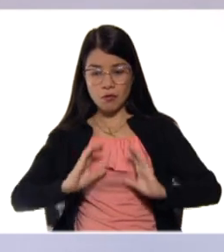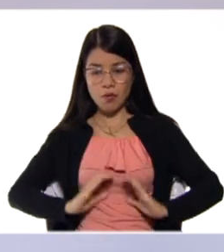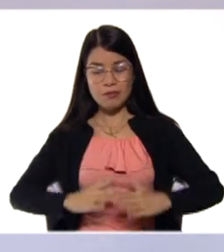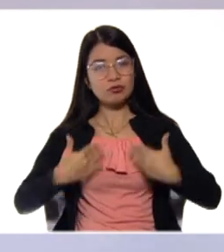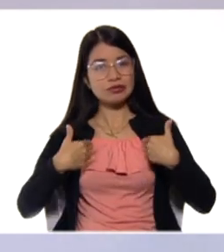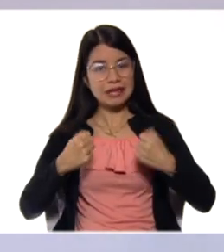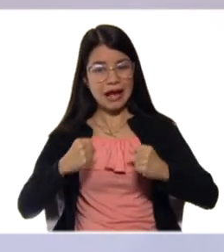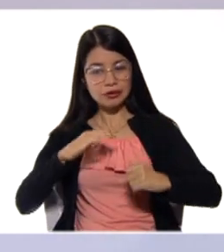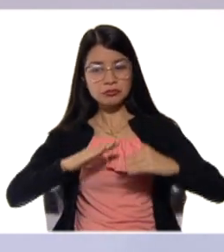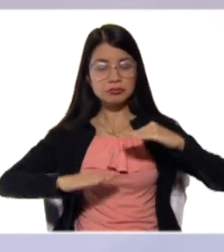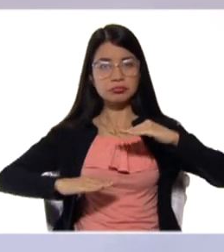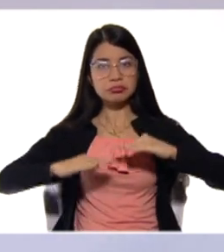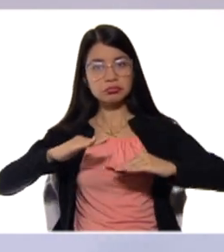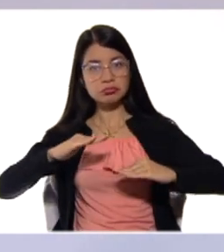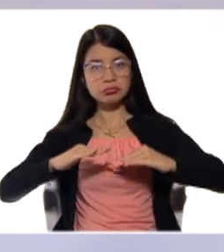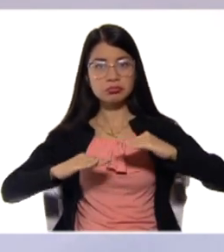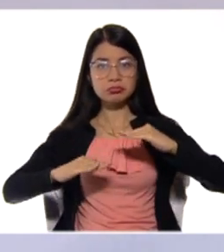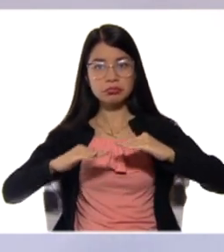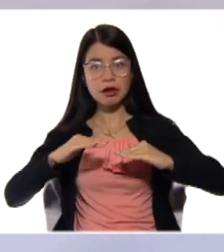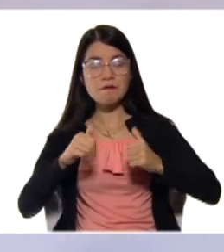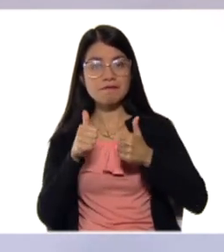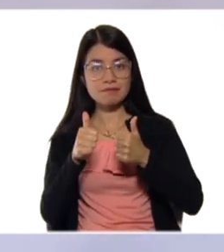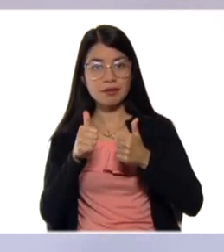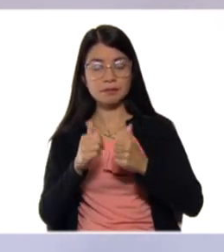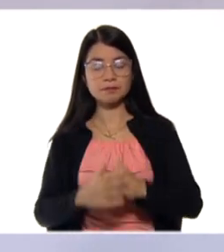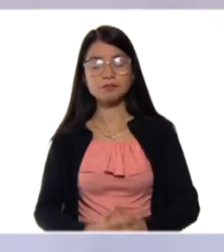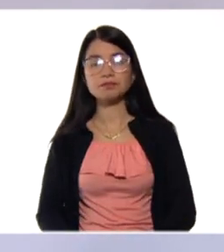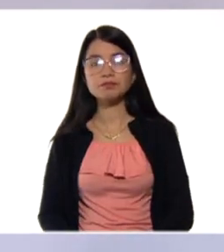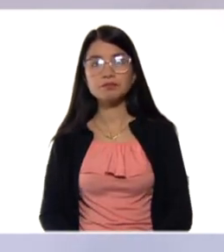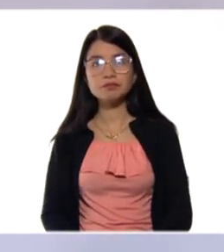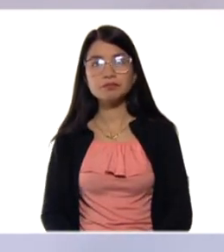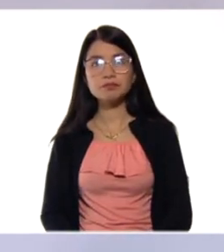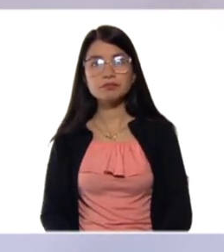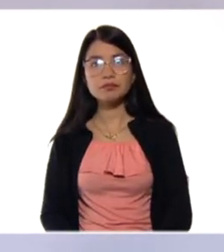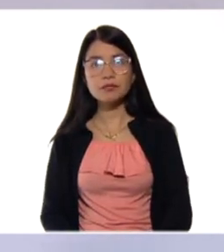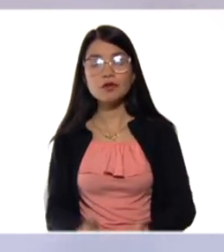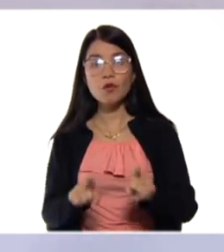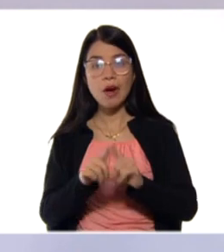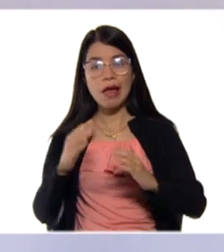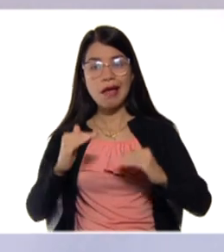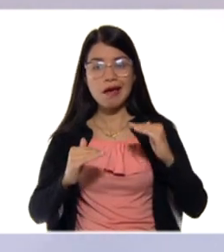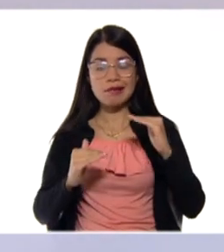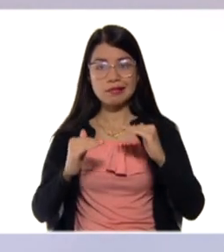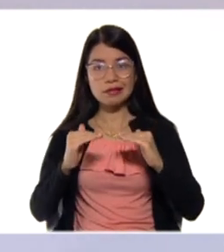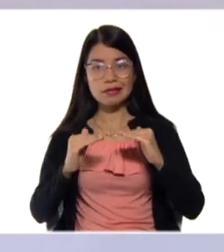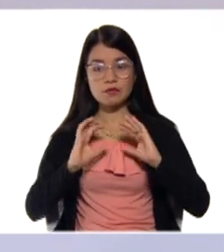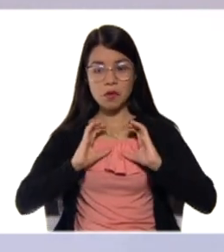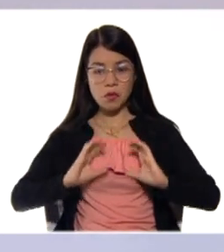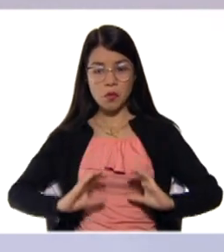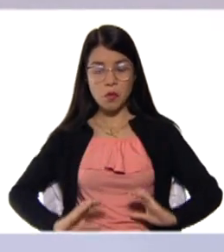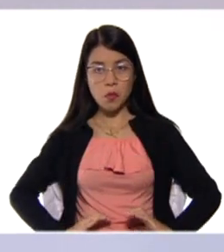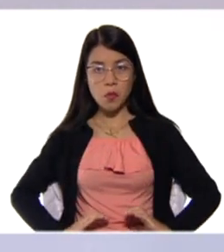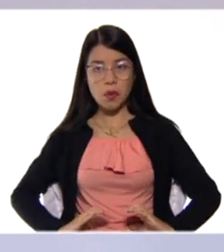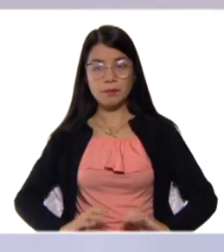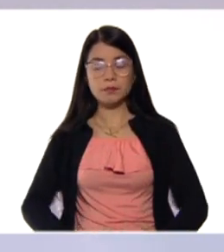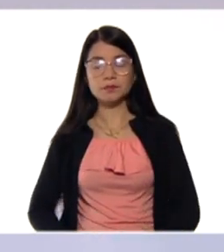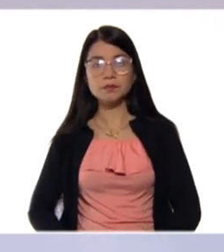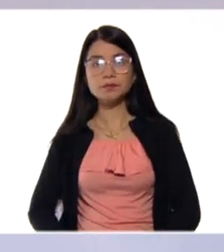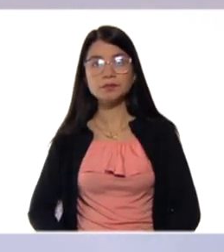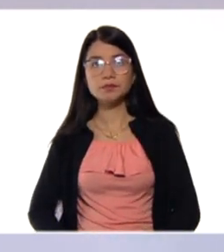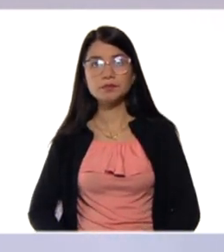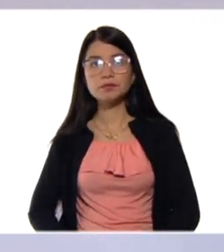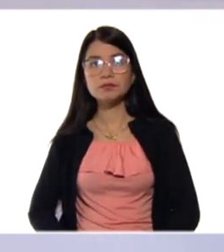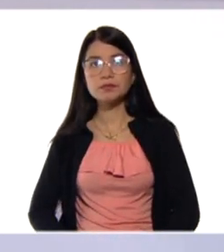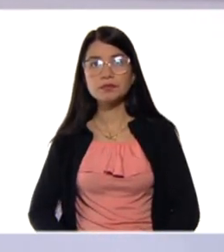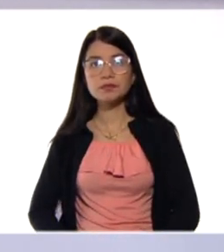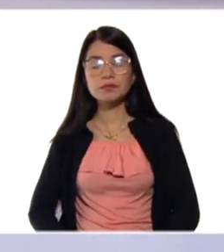Porque eso nos hace, nos hace buscar el equilibrio en cuanto a los electrolitos, también. Que esos